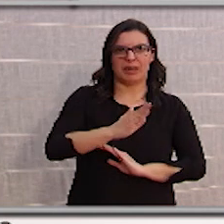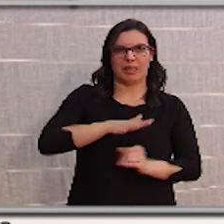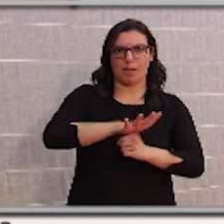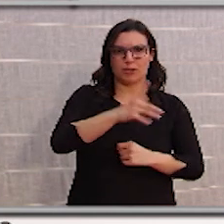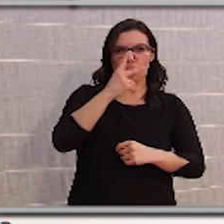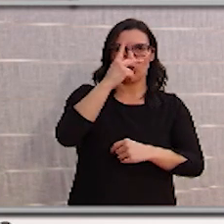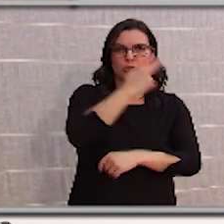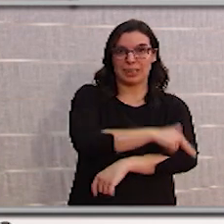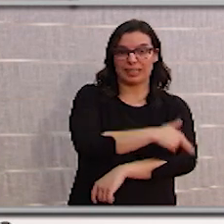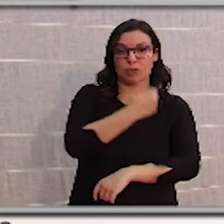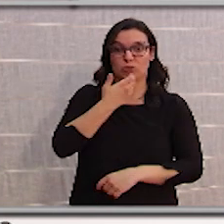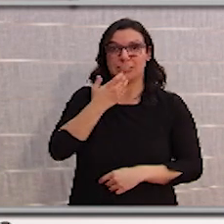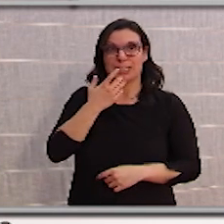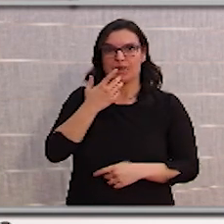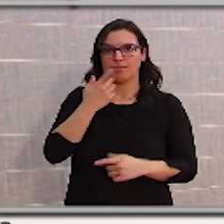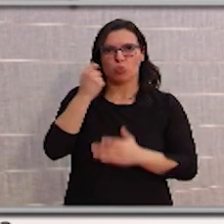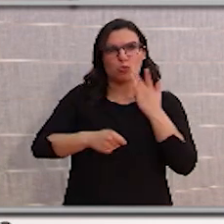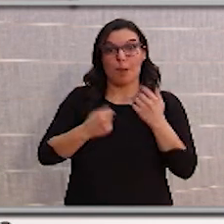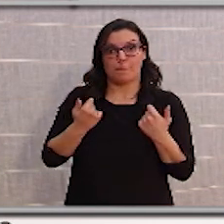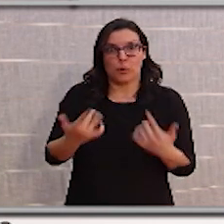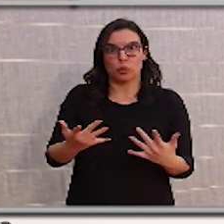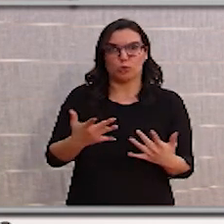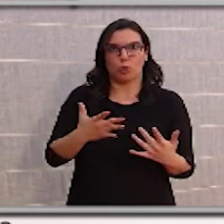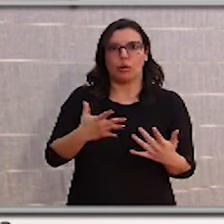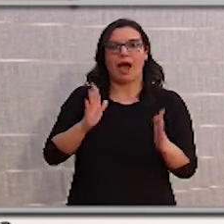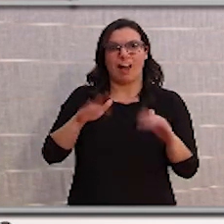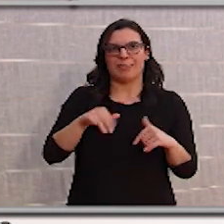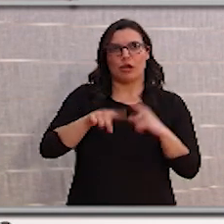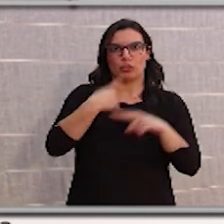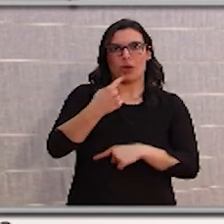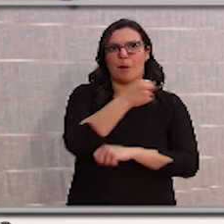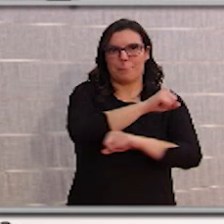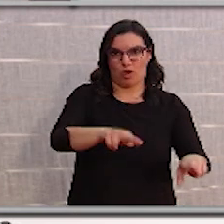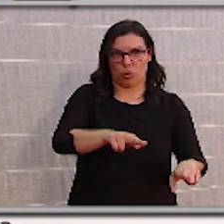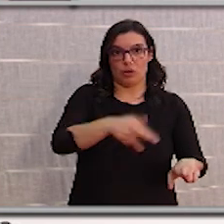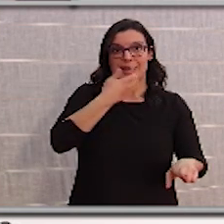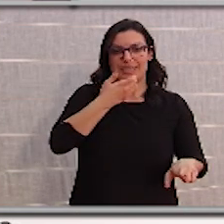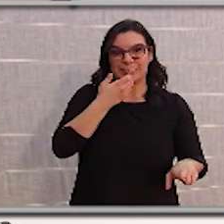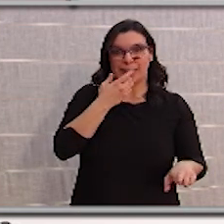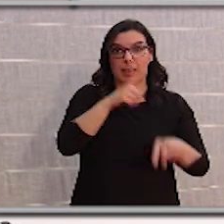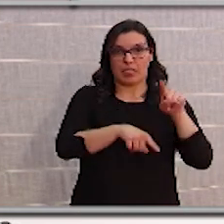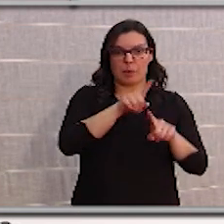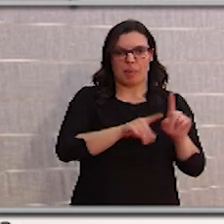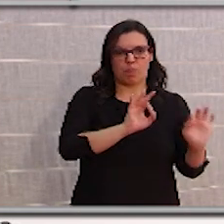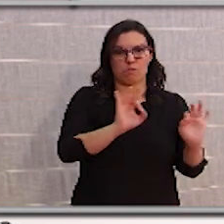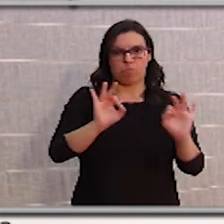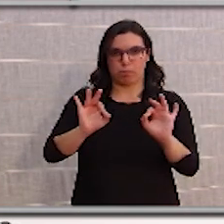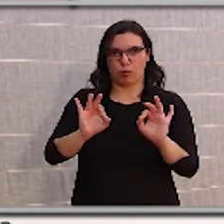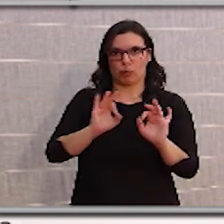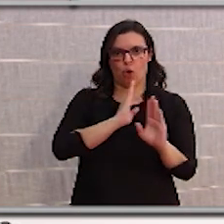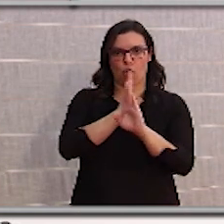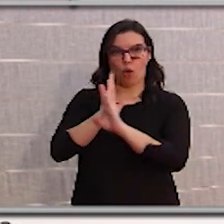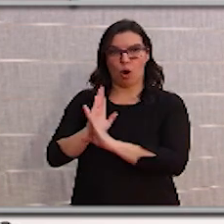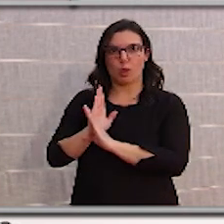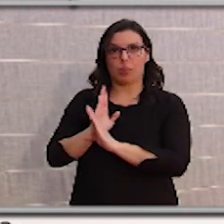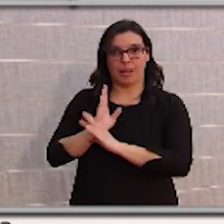medida la tomo demasiado pronto, probablemente hago más daño que beneficio. Si la tomo cuando la tengo que tomar, que es lo que estamos haciendo nosotros, pues